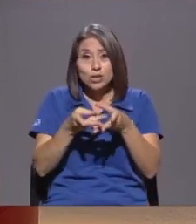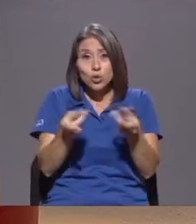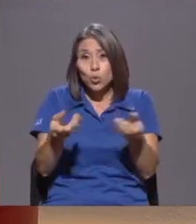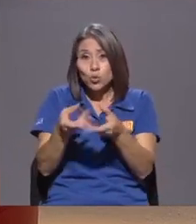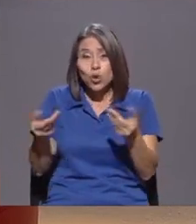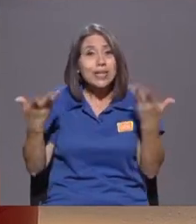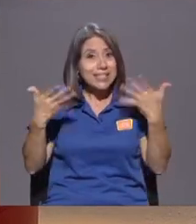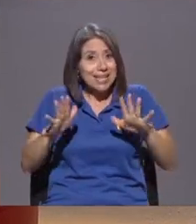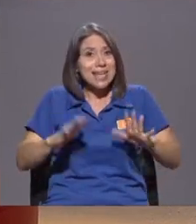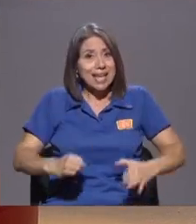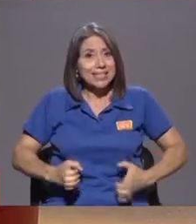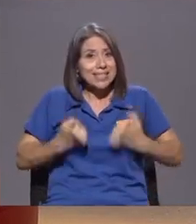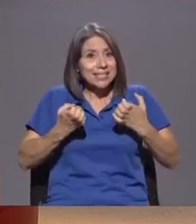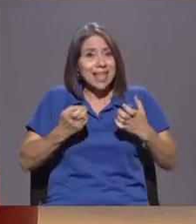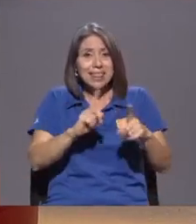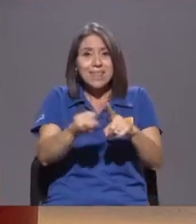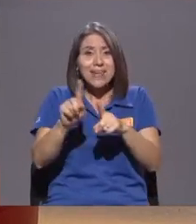De pago